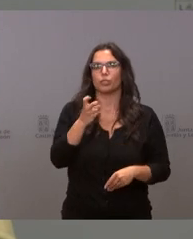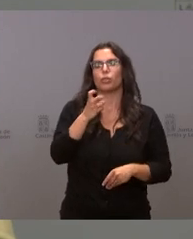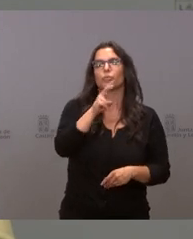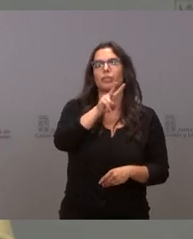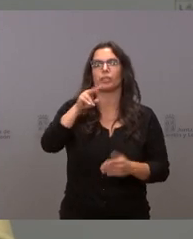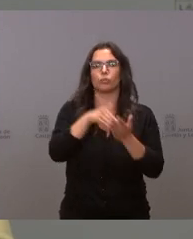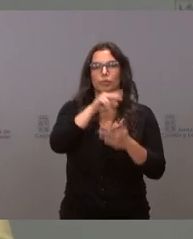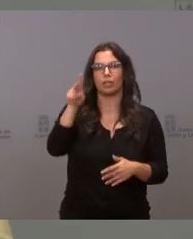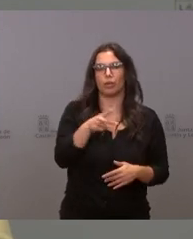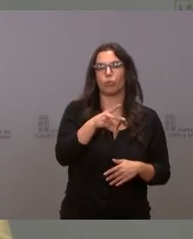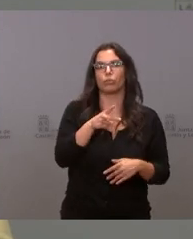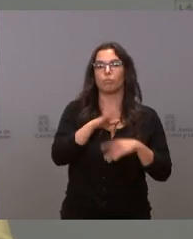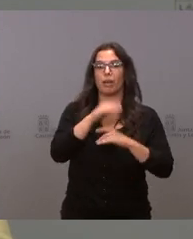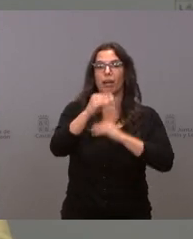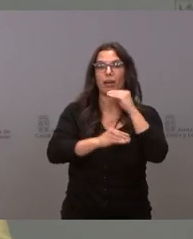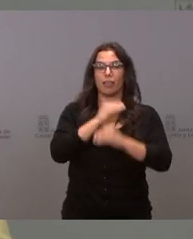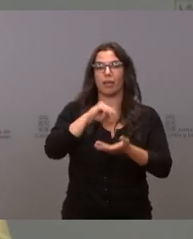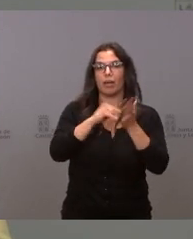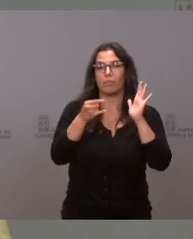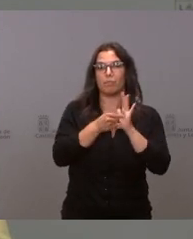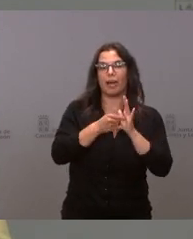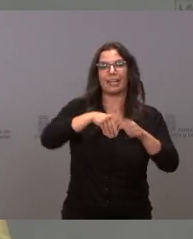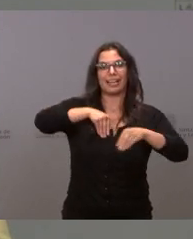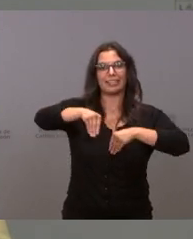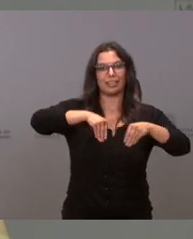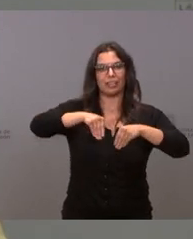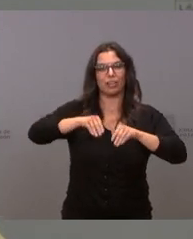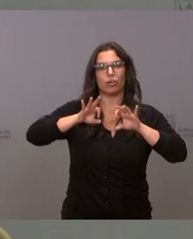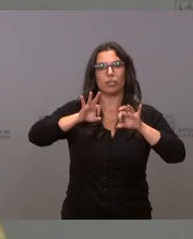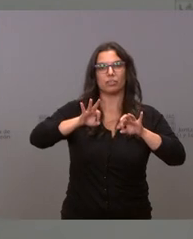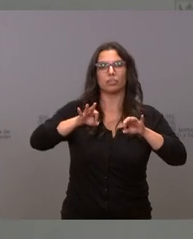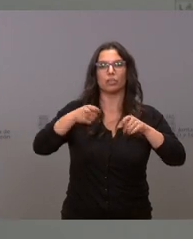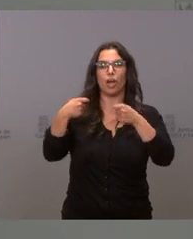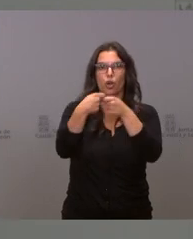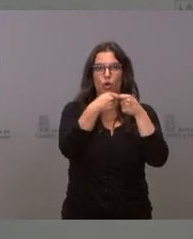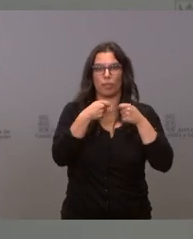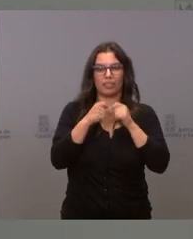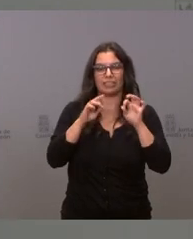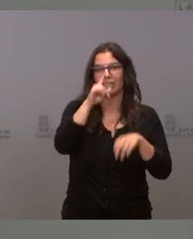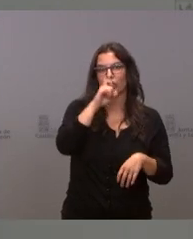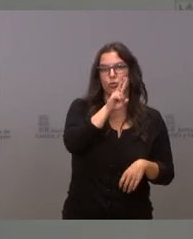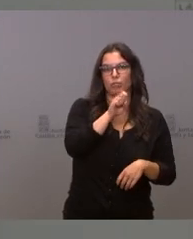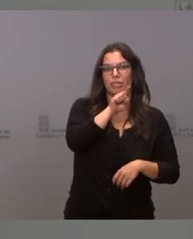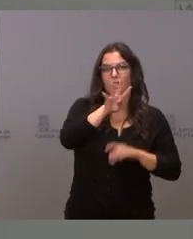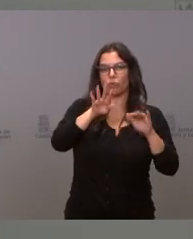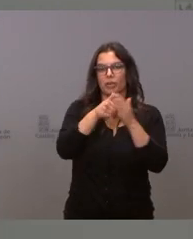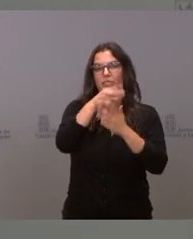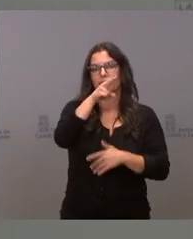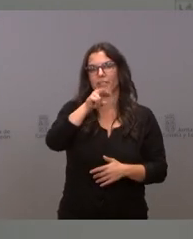para desarrollar el Plan Estratégico del Cooperativismo 2019-2023.